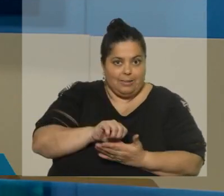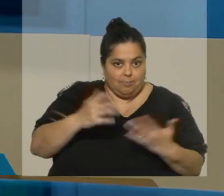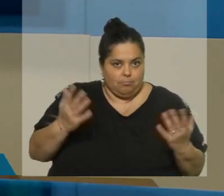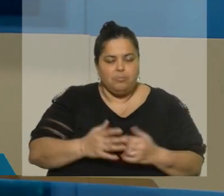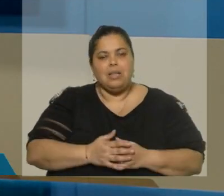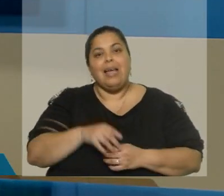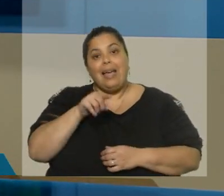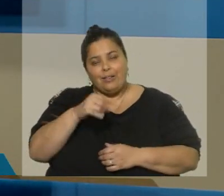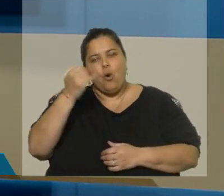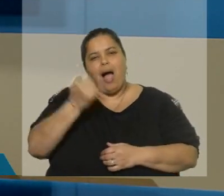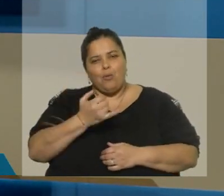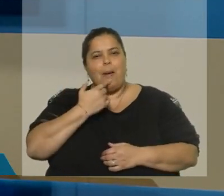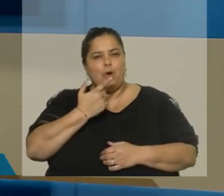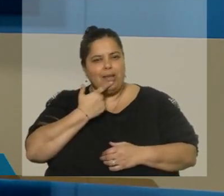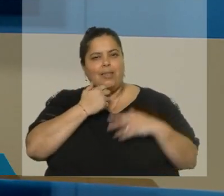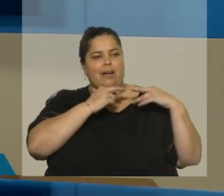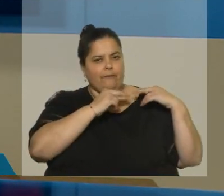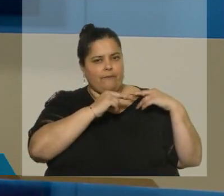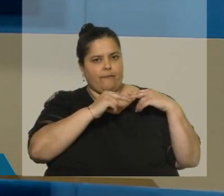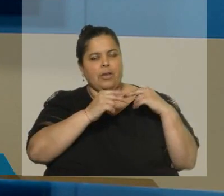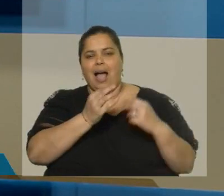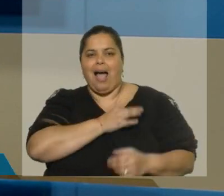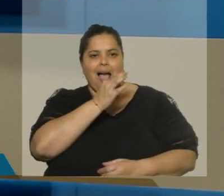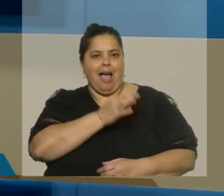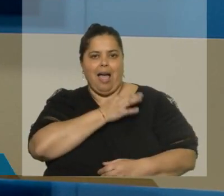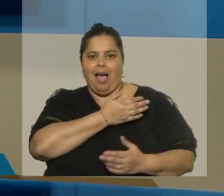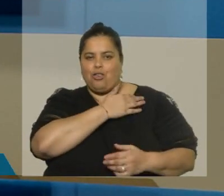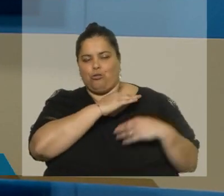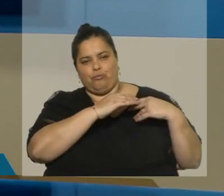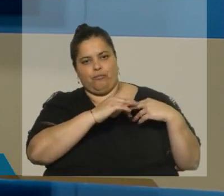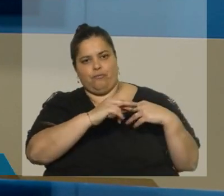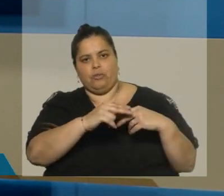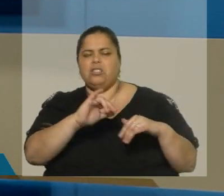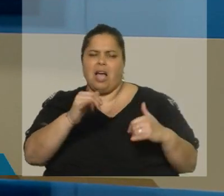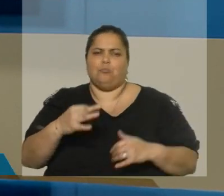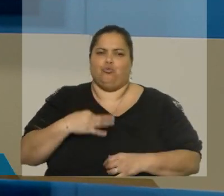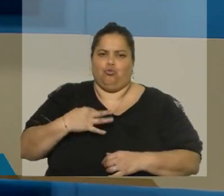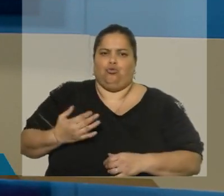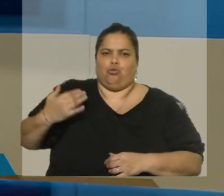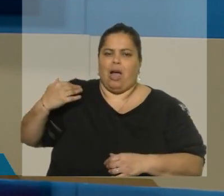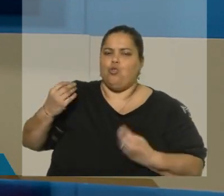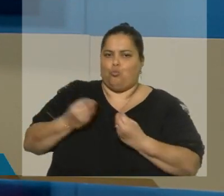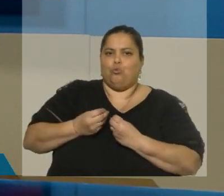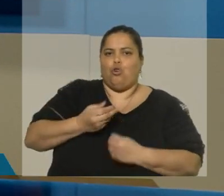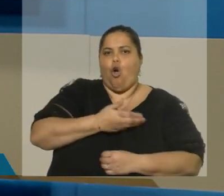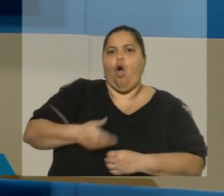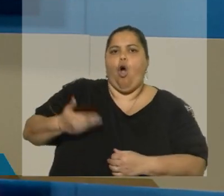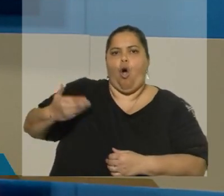hay una política sostenida hace muchos años, ya más allá de los últimos gobiernos. Lleva varios años, varios gobiernos